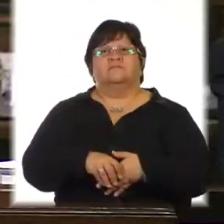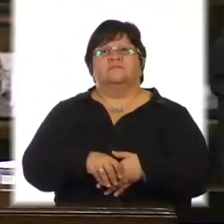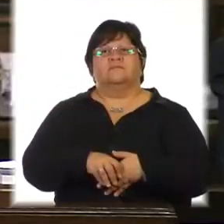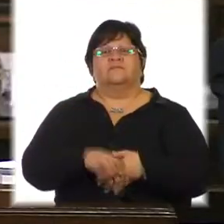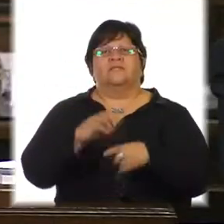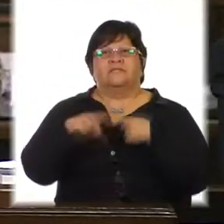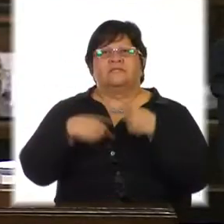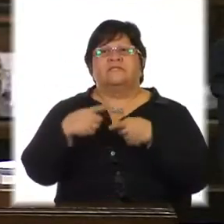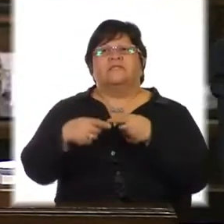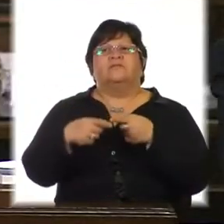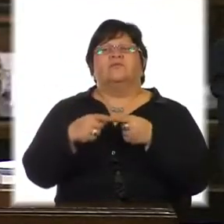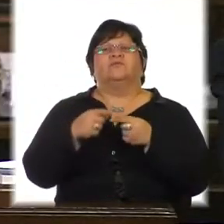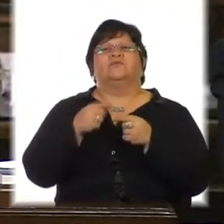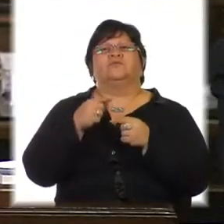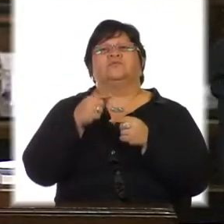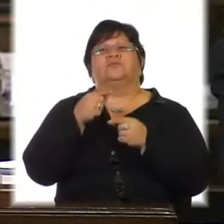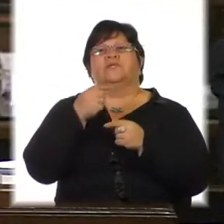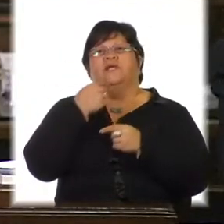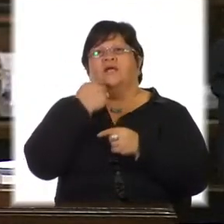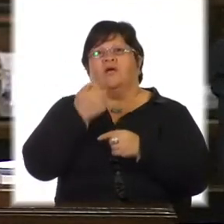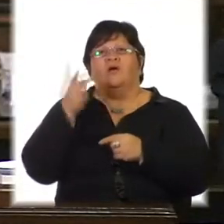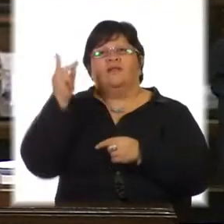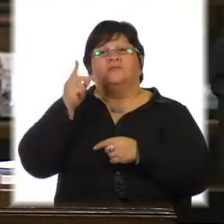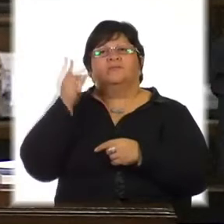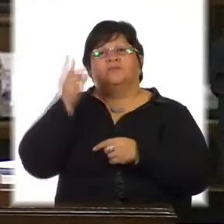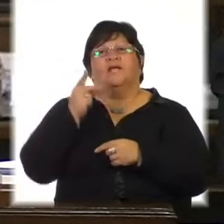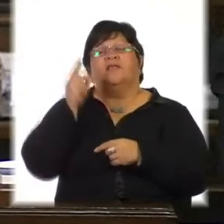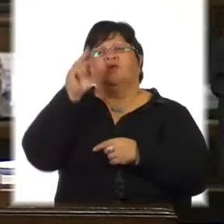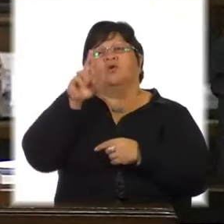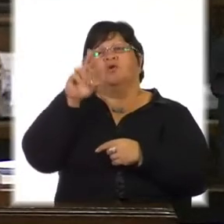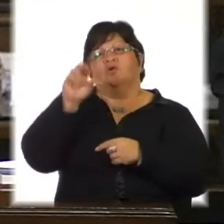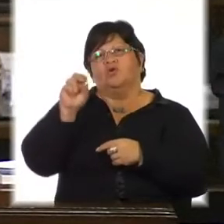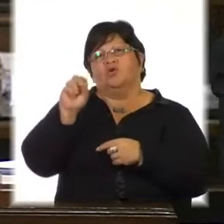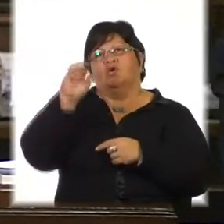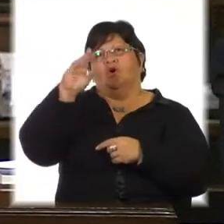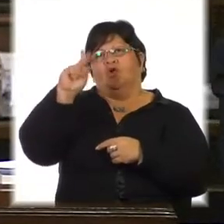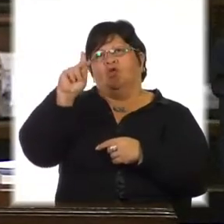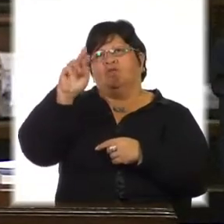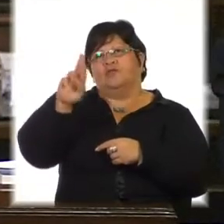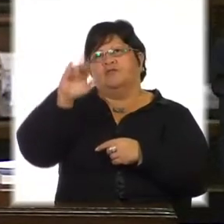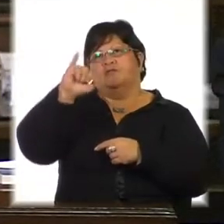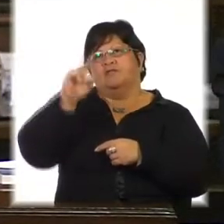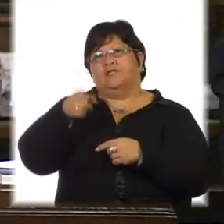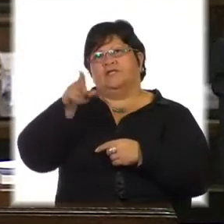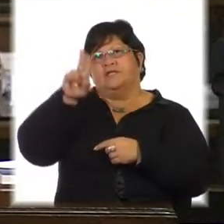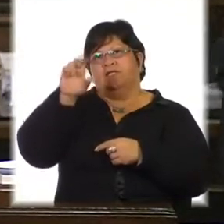gracias. Tiene la palabra el diputado Carlos Rodríguez. Gracias. Gracias, señor presidente.